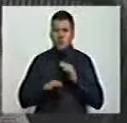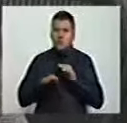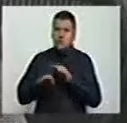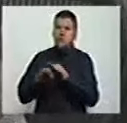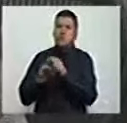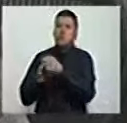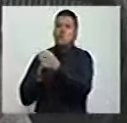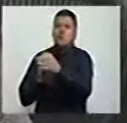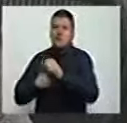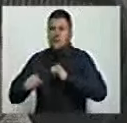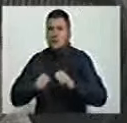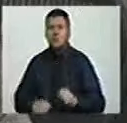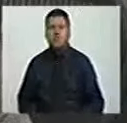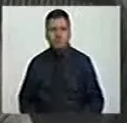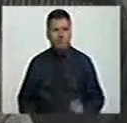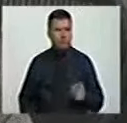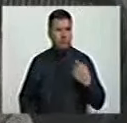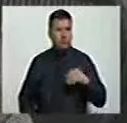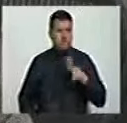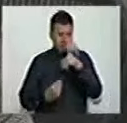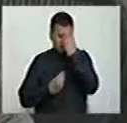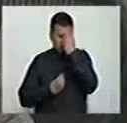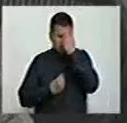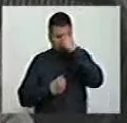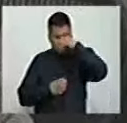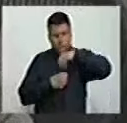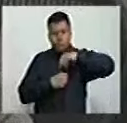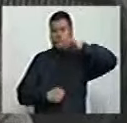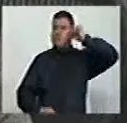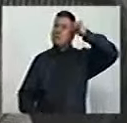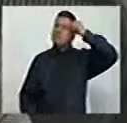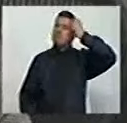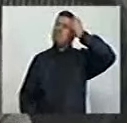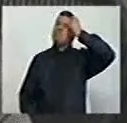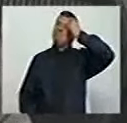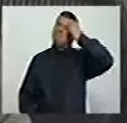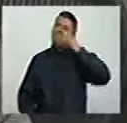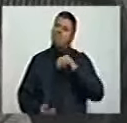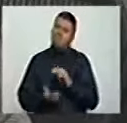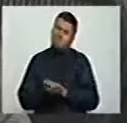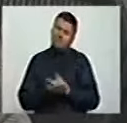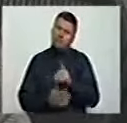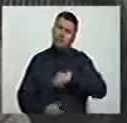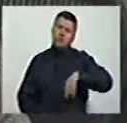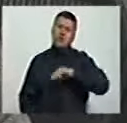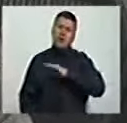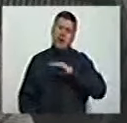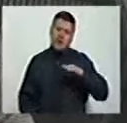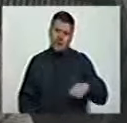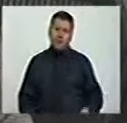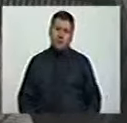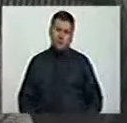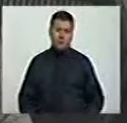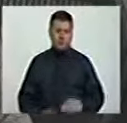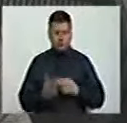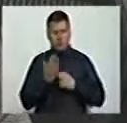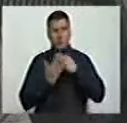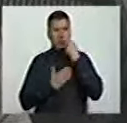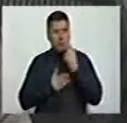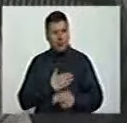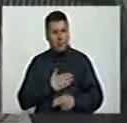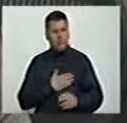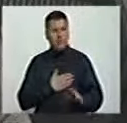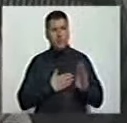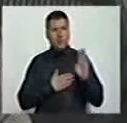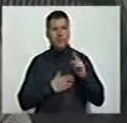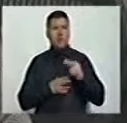región. Su alto valor cívico será recordado por todos y cada uno de los antioqueños en proyectos como la aldea